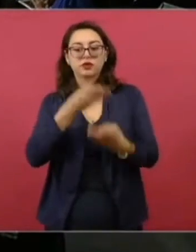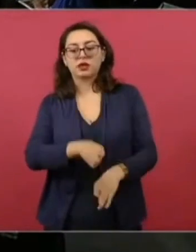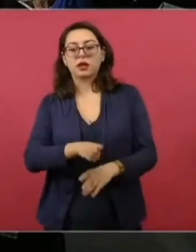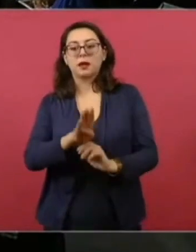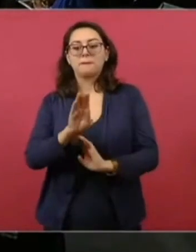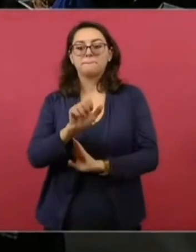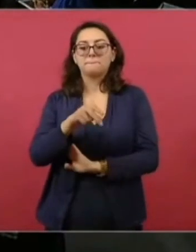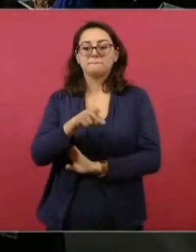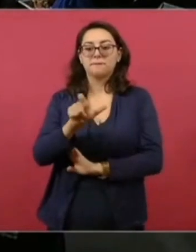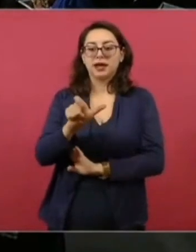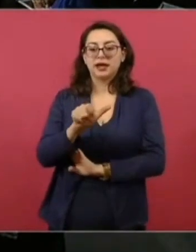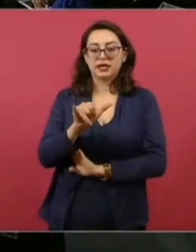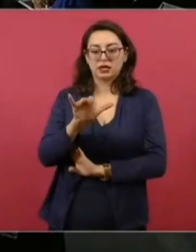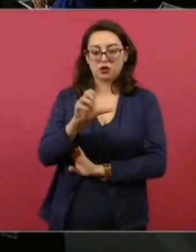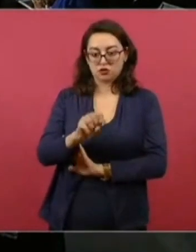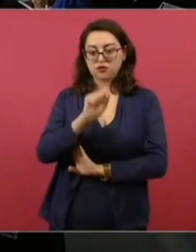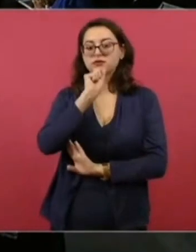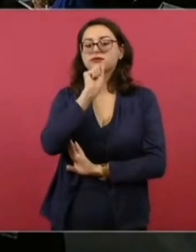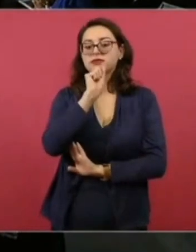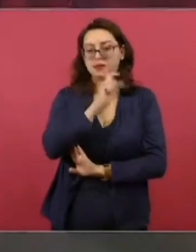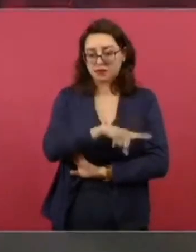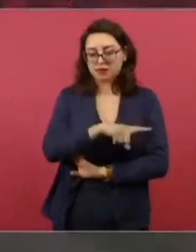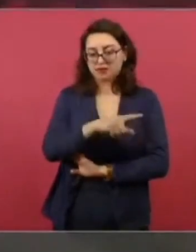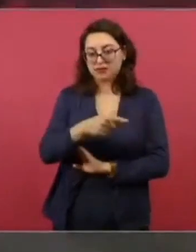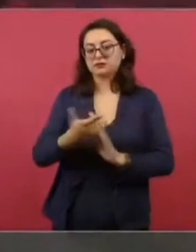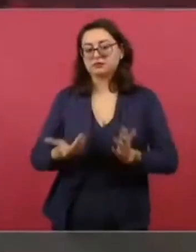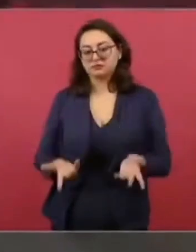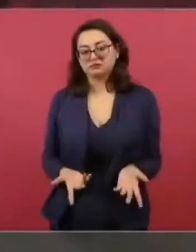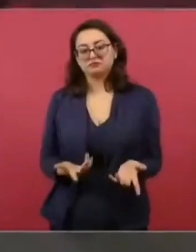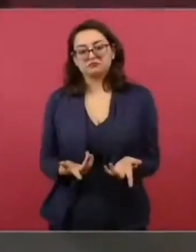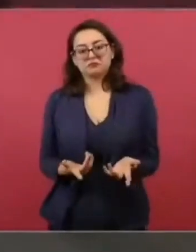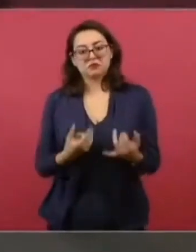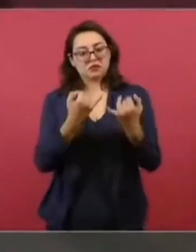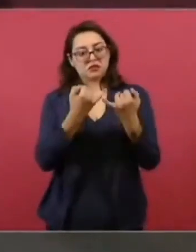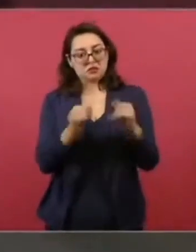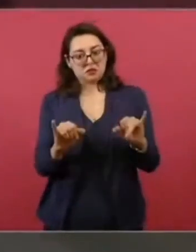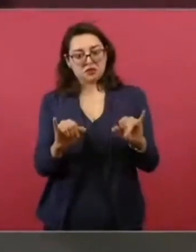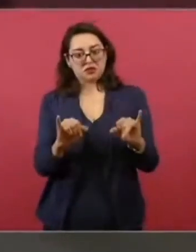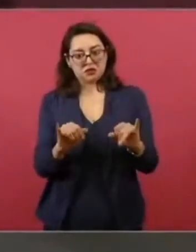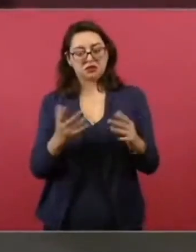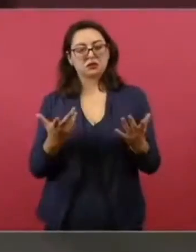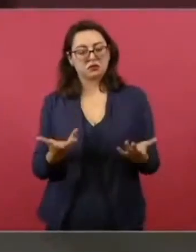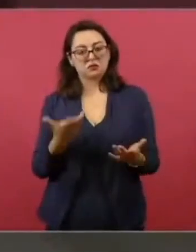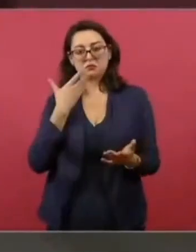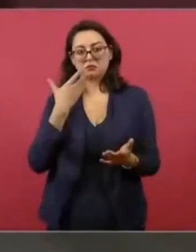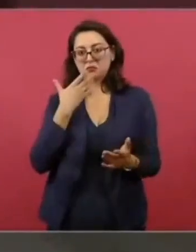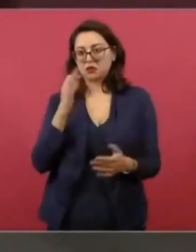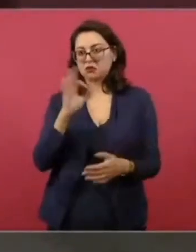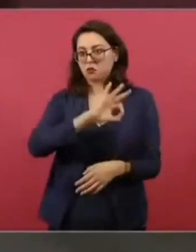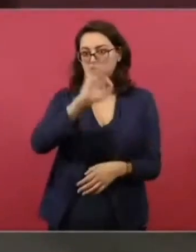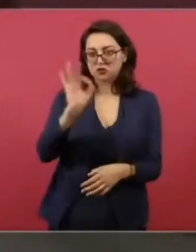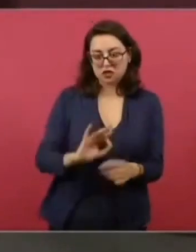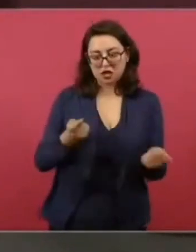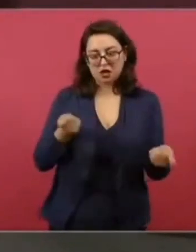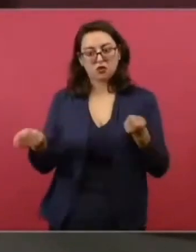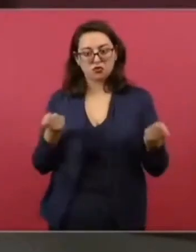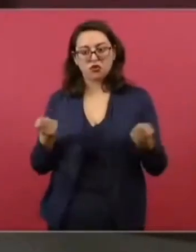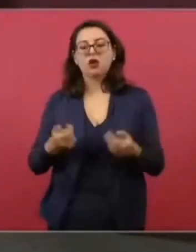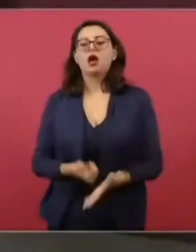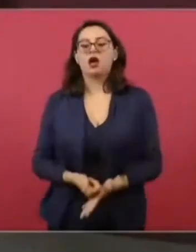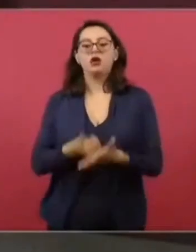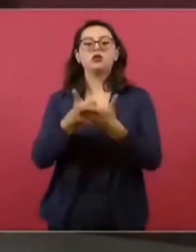México. Que actúa con autonomía y que ha aumentado las tasas. Y eso ha ayudado mucho